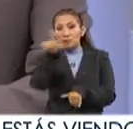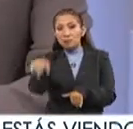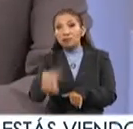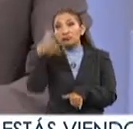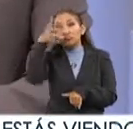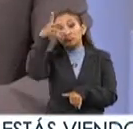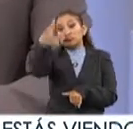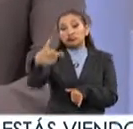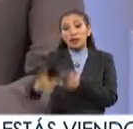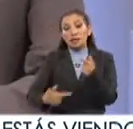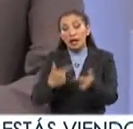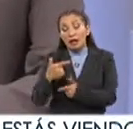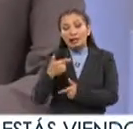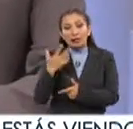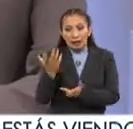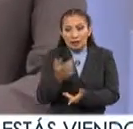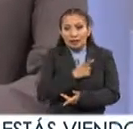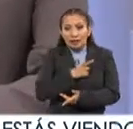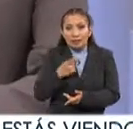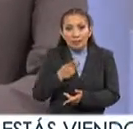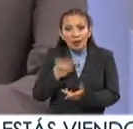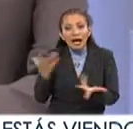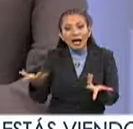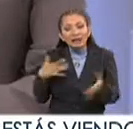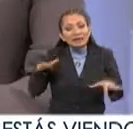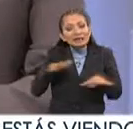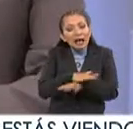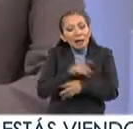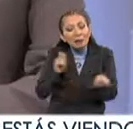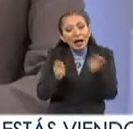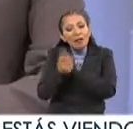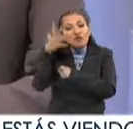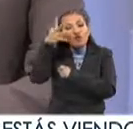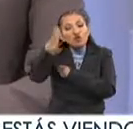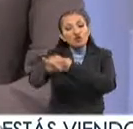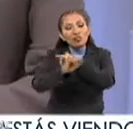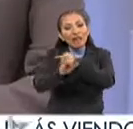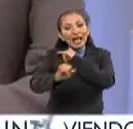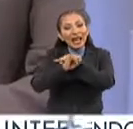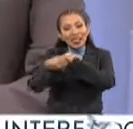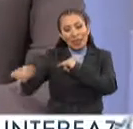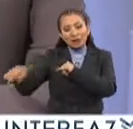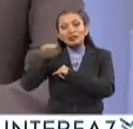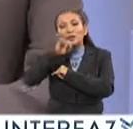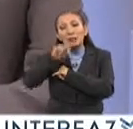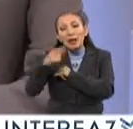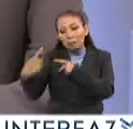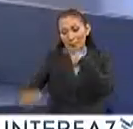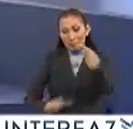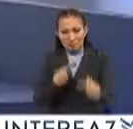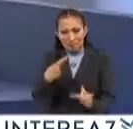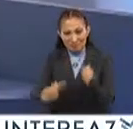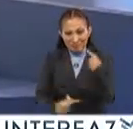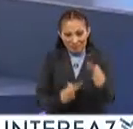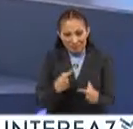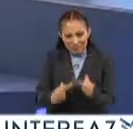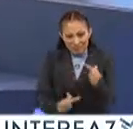atrás en futuras generaciones. Lo que tenemos también es transitar a un futuro digital en el cual también estas consultas de